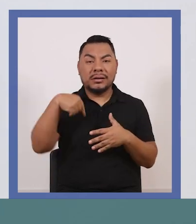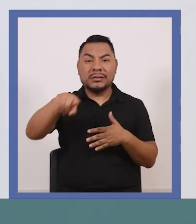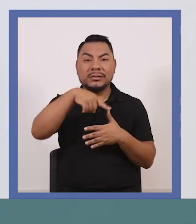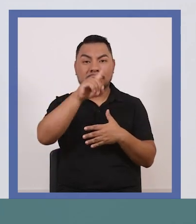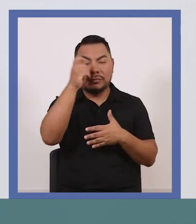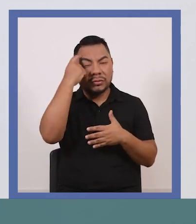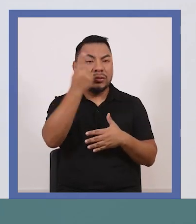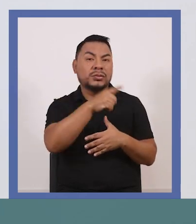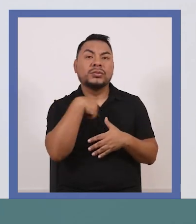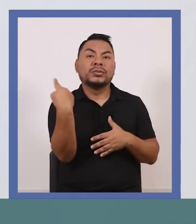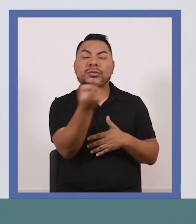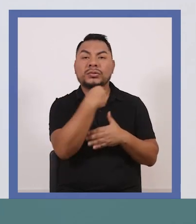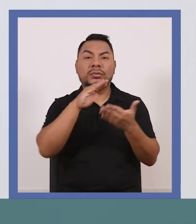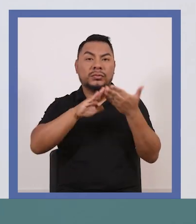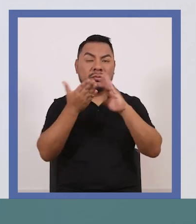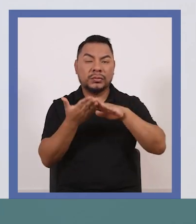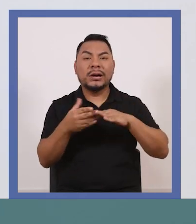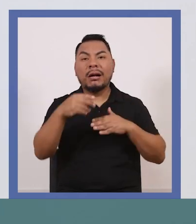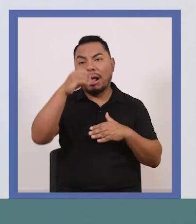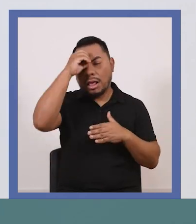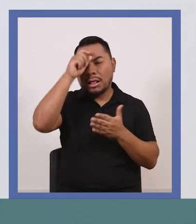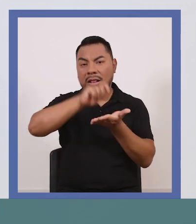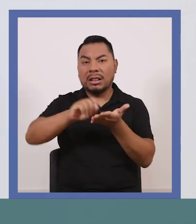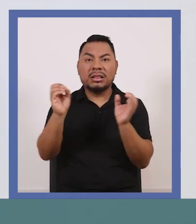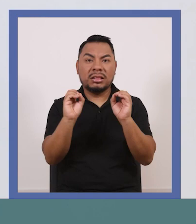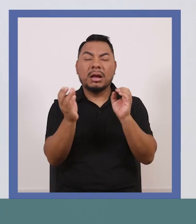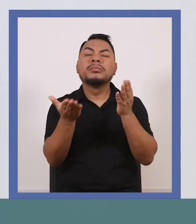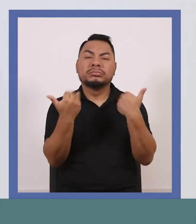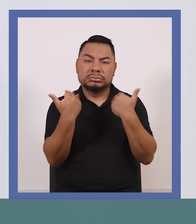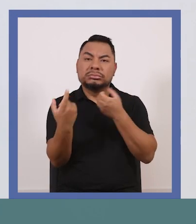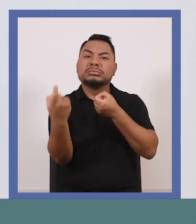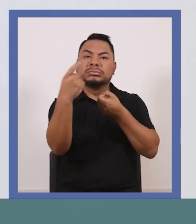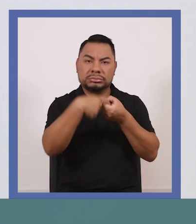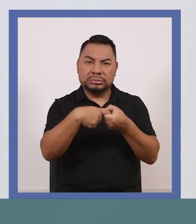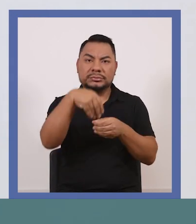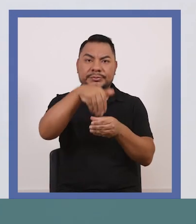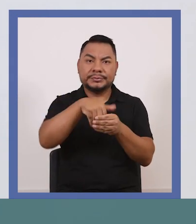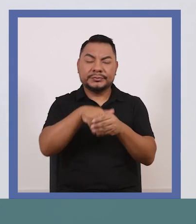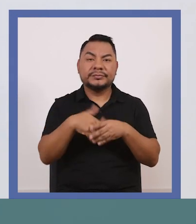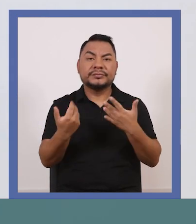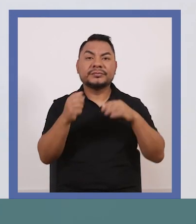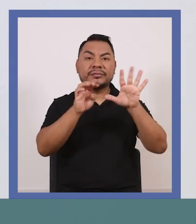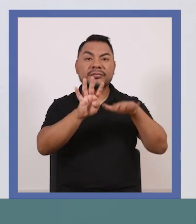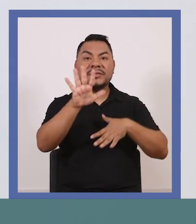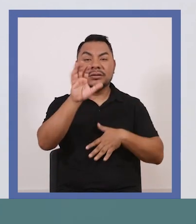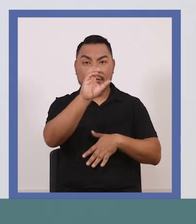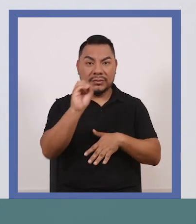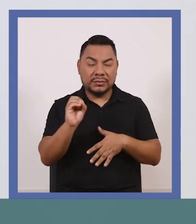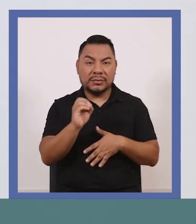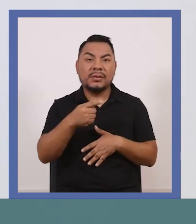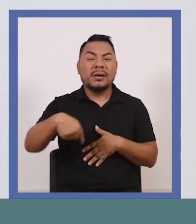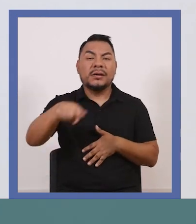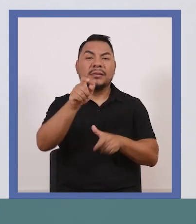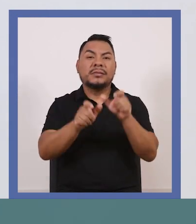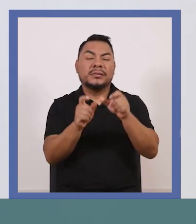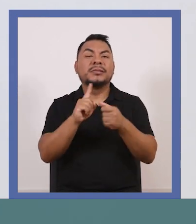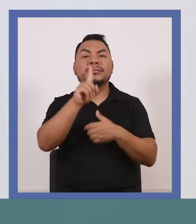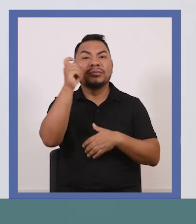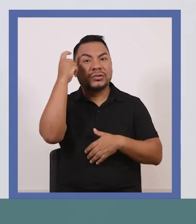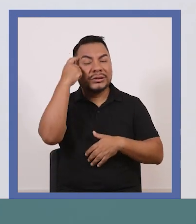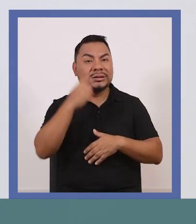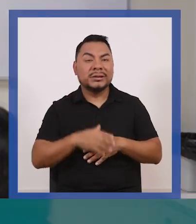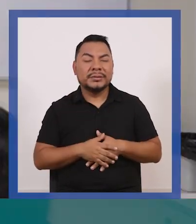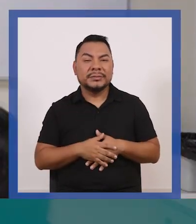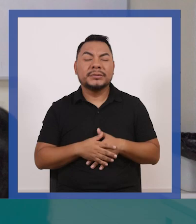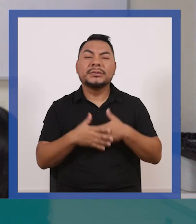participación política a toda la población analfabeta. Eso representó casi perder el 95% de participación